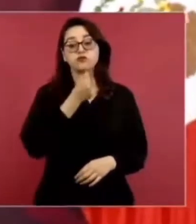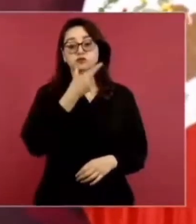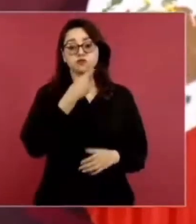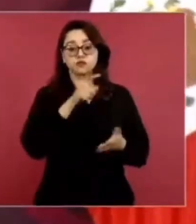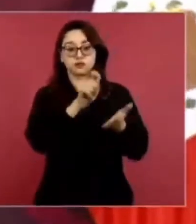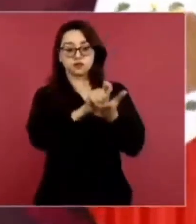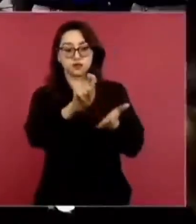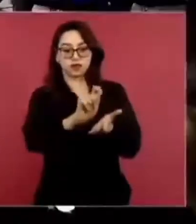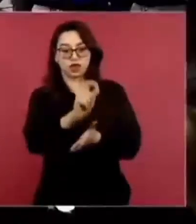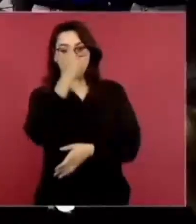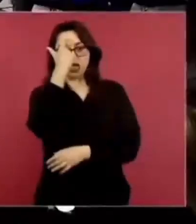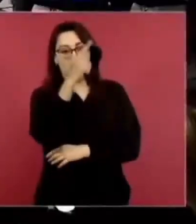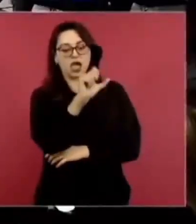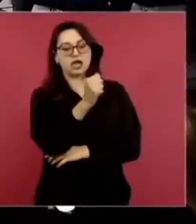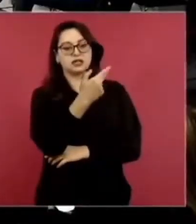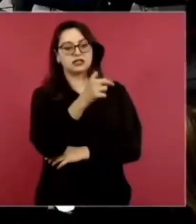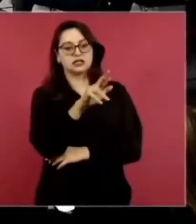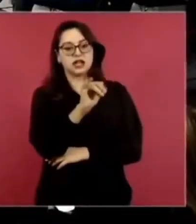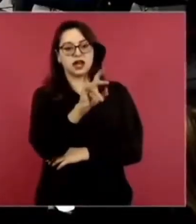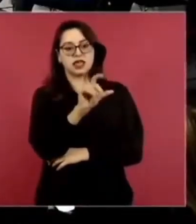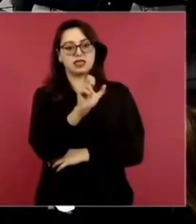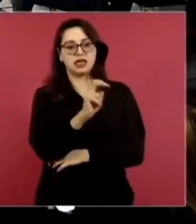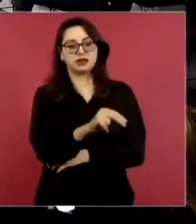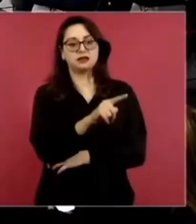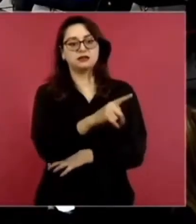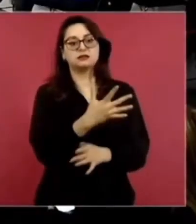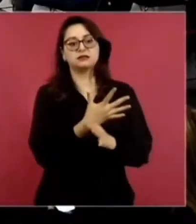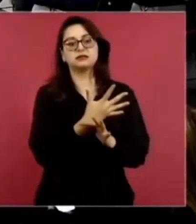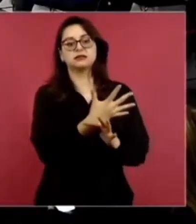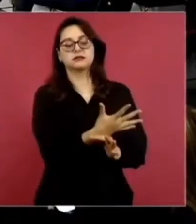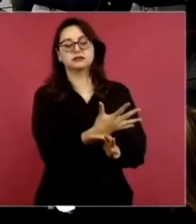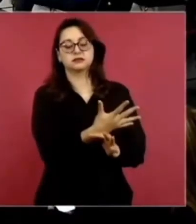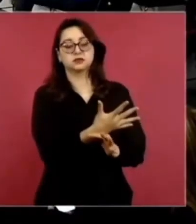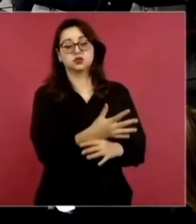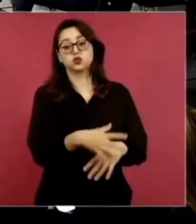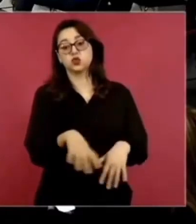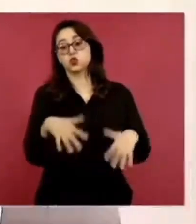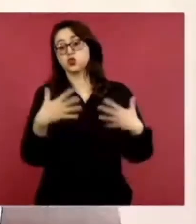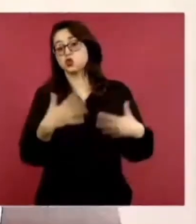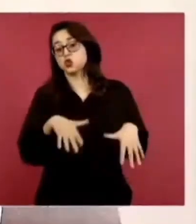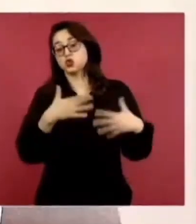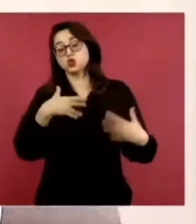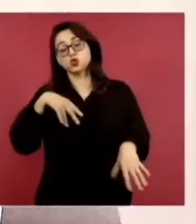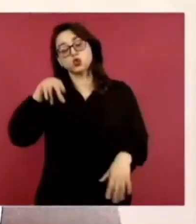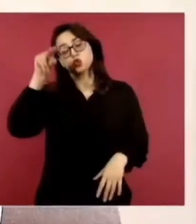que es una eminencia,